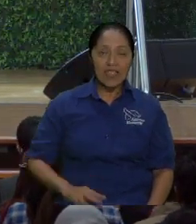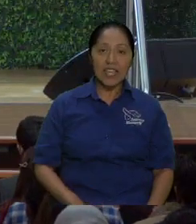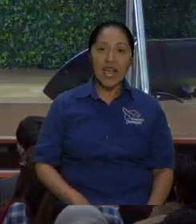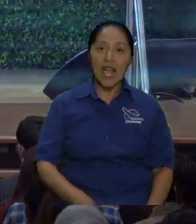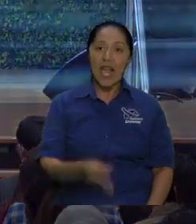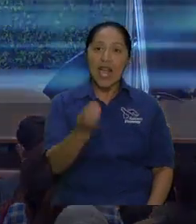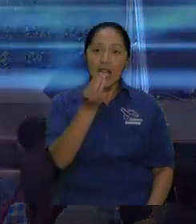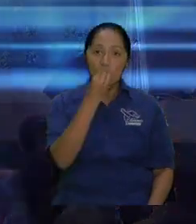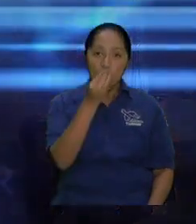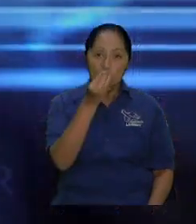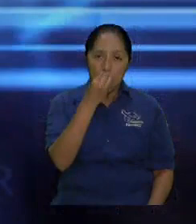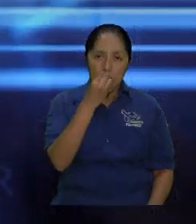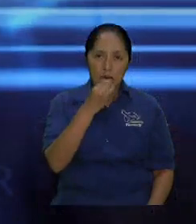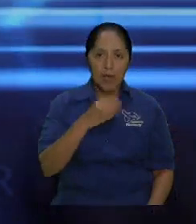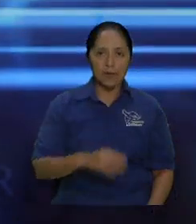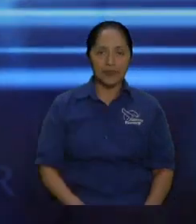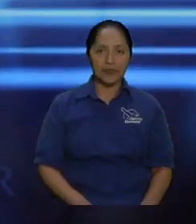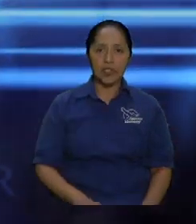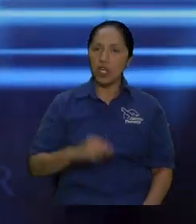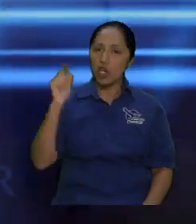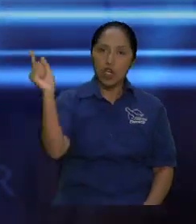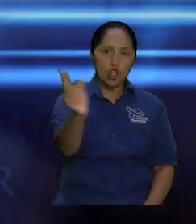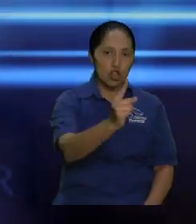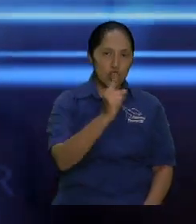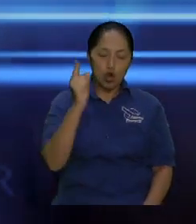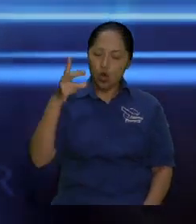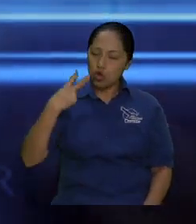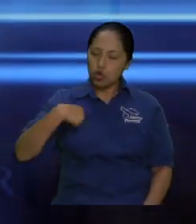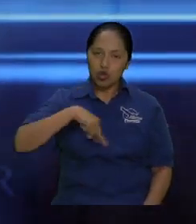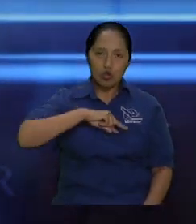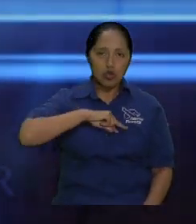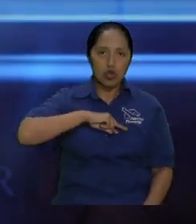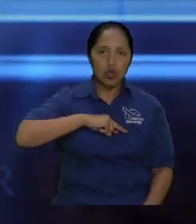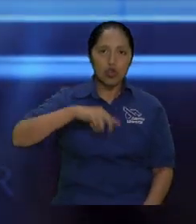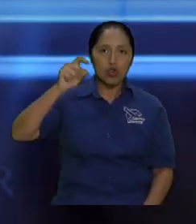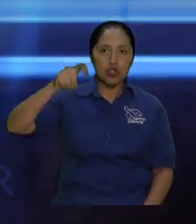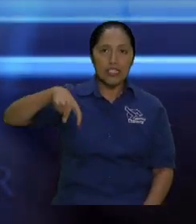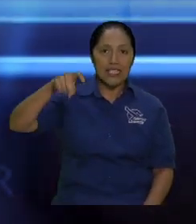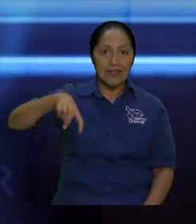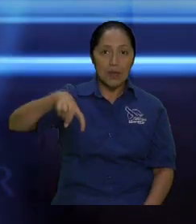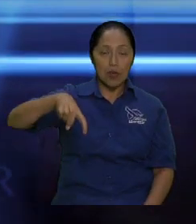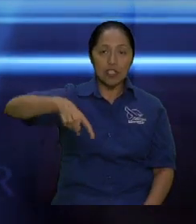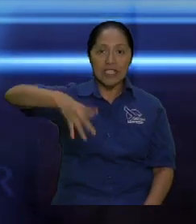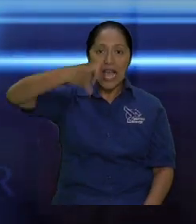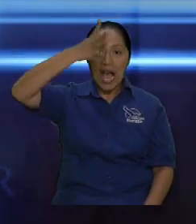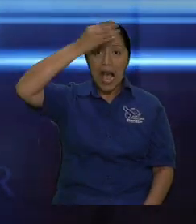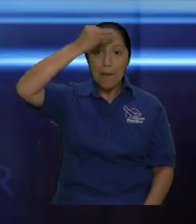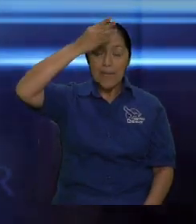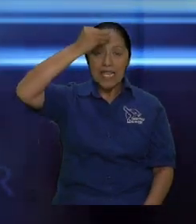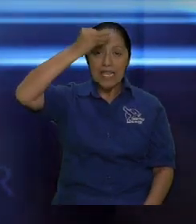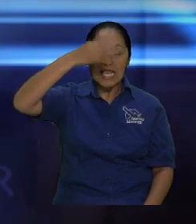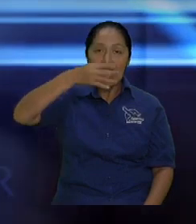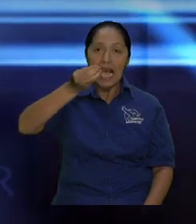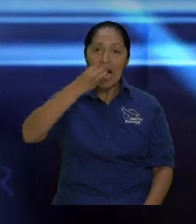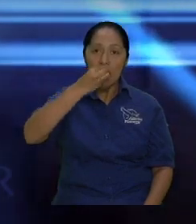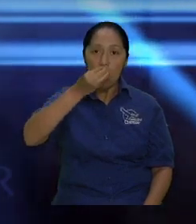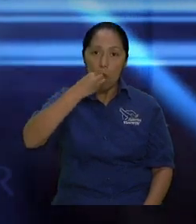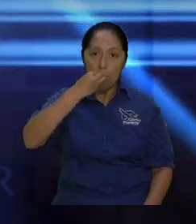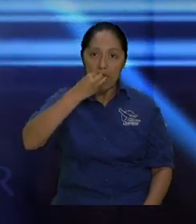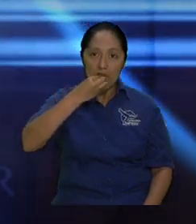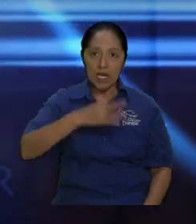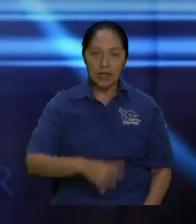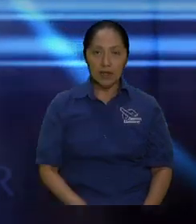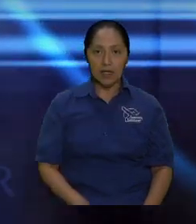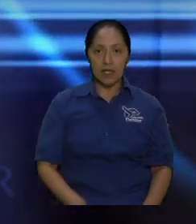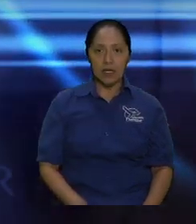nosotros, empezando por mi persona, debemos de aprender a comer. Aún en lo físico. Aún en lo